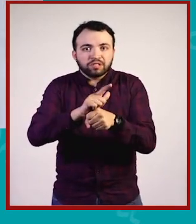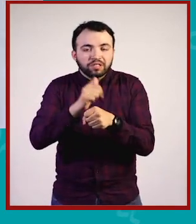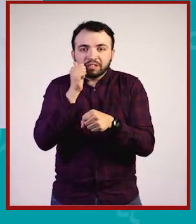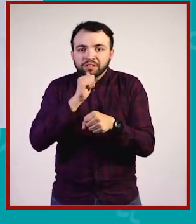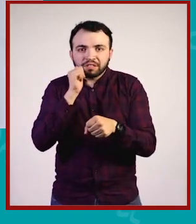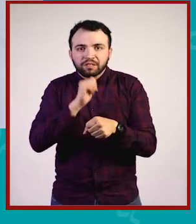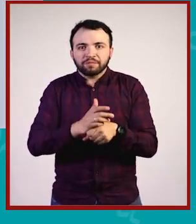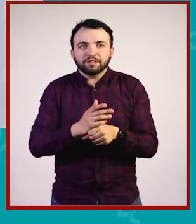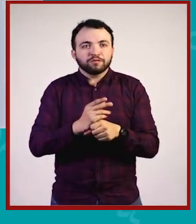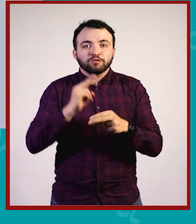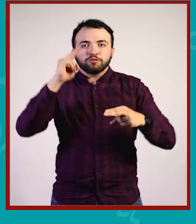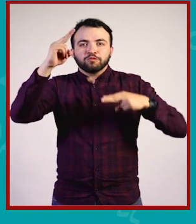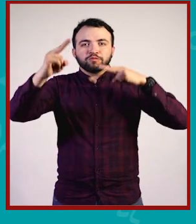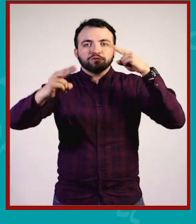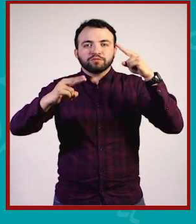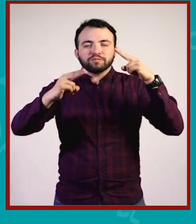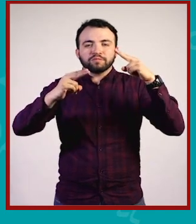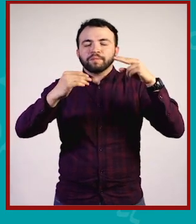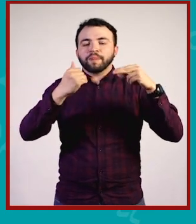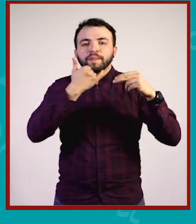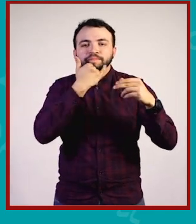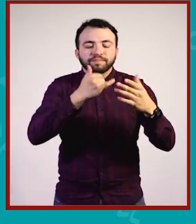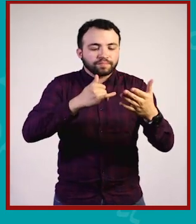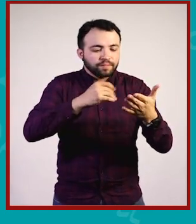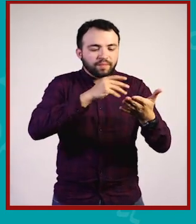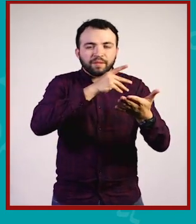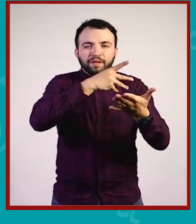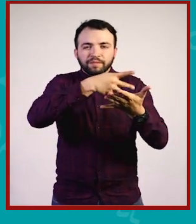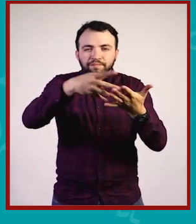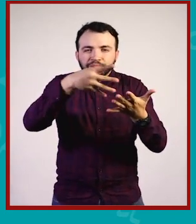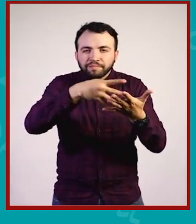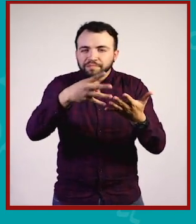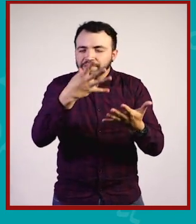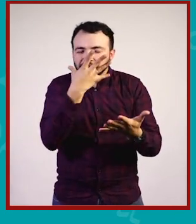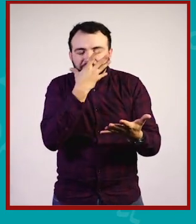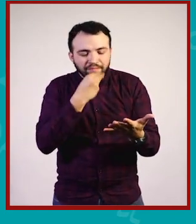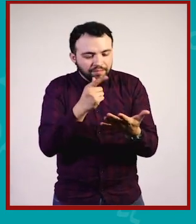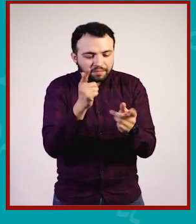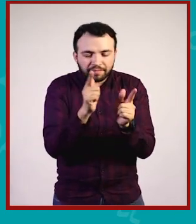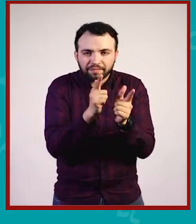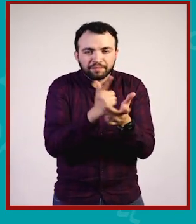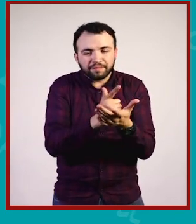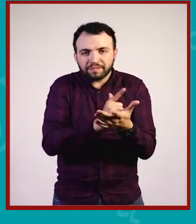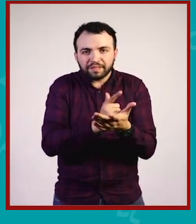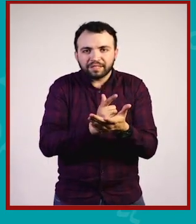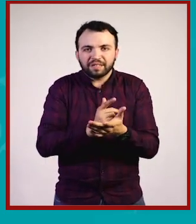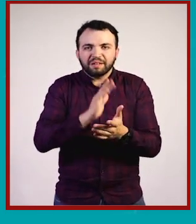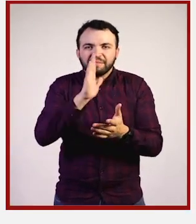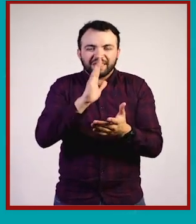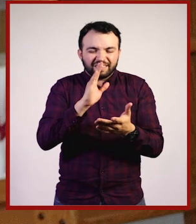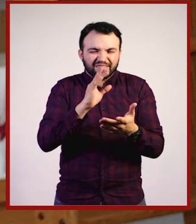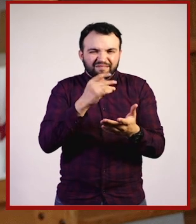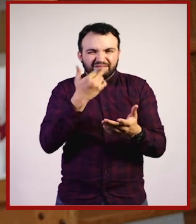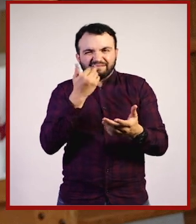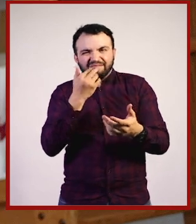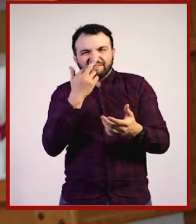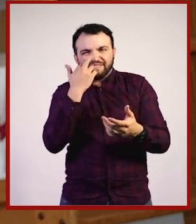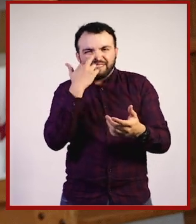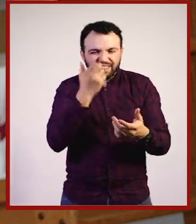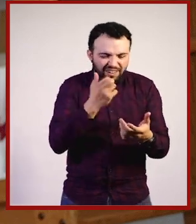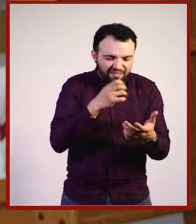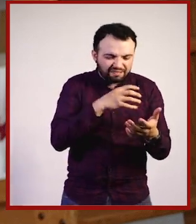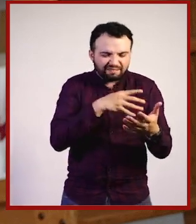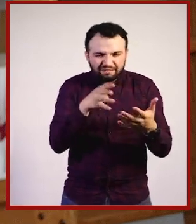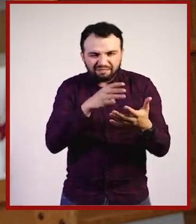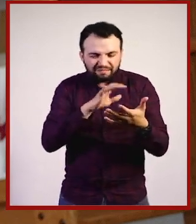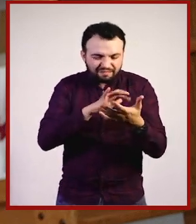de un poeta que estuvo en el Colegio Nacional, Octavio Paz, que parece un trabalenguas. Él hizo